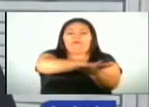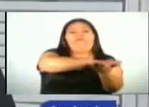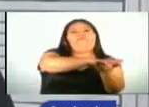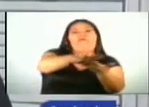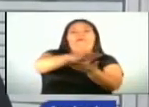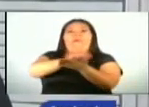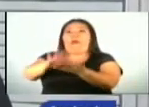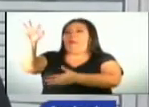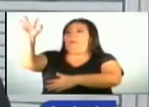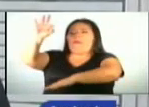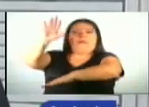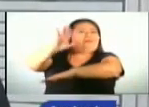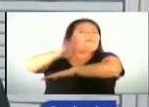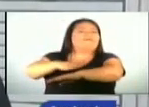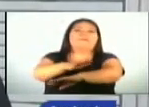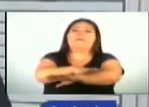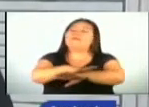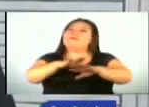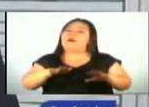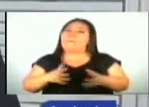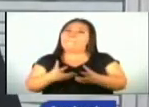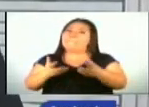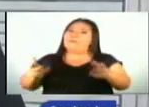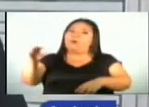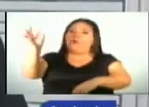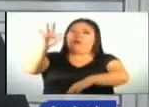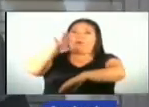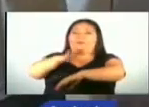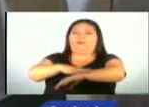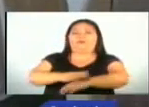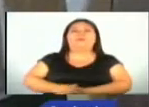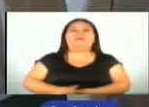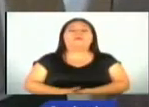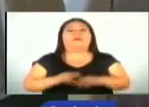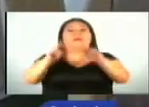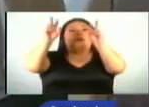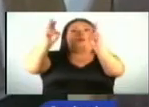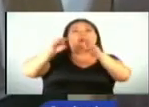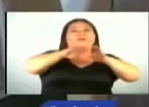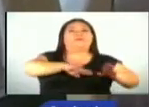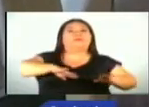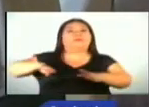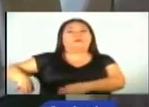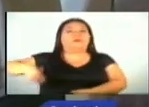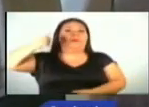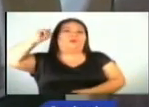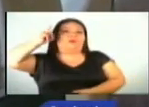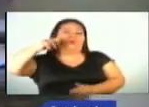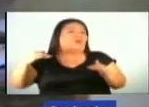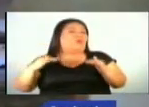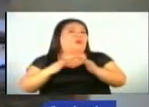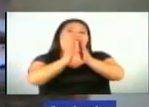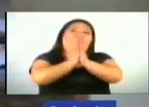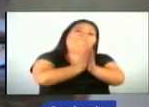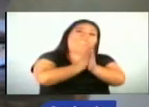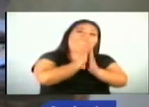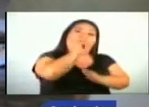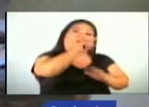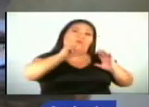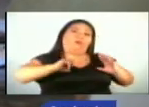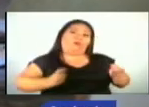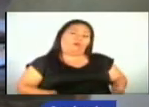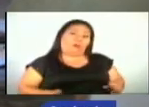de que no le demos la oportunidad de la crianza del zancudo. Y en otros temas, los docentes continúan pidiendo a las autoridades la